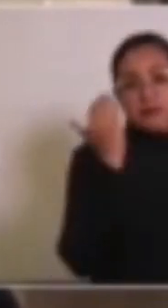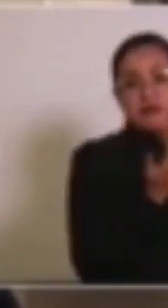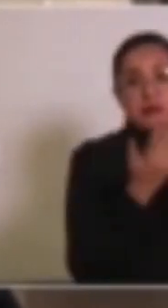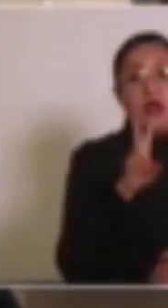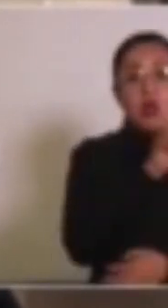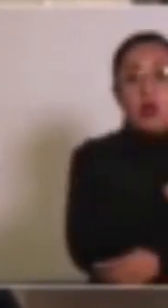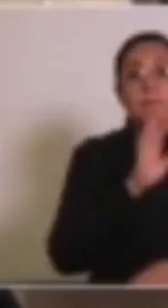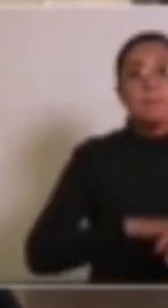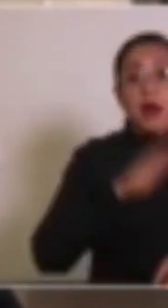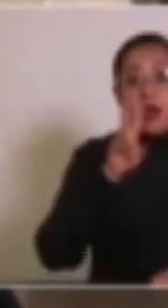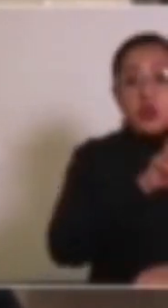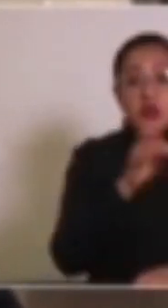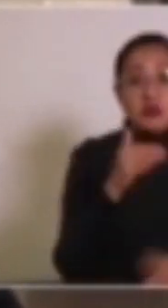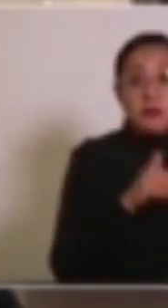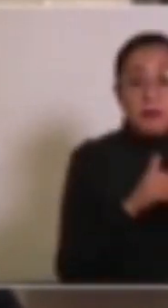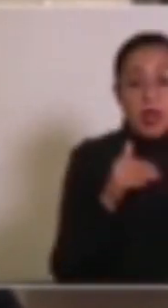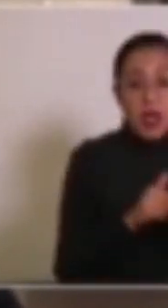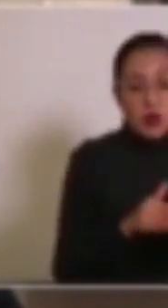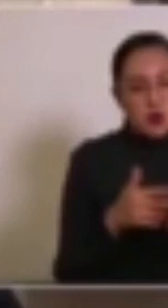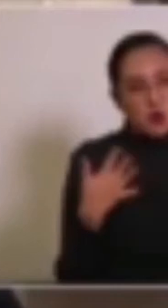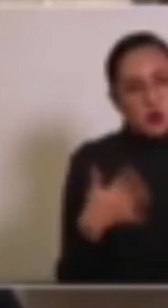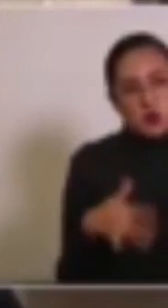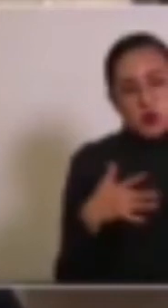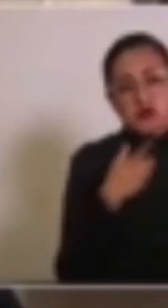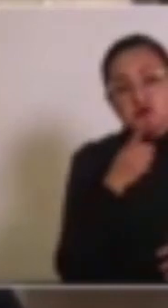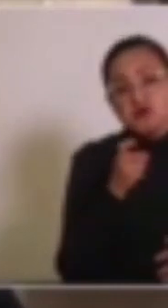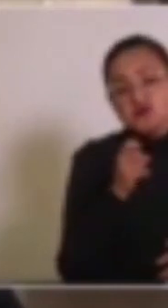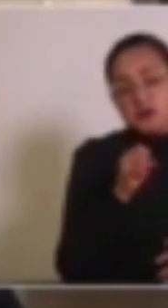de agua por 200, más de 250 millones de pesos.